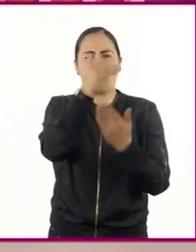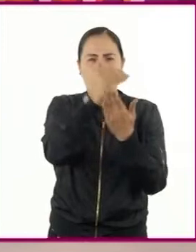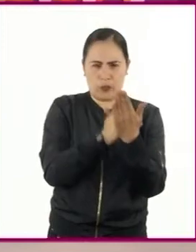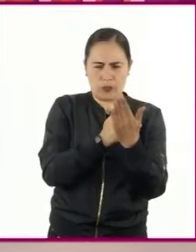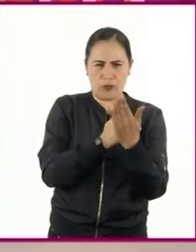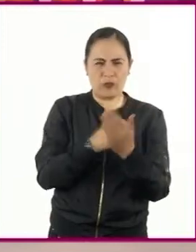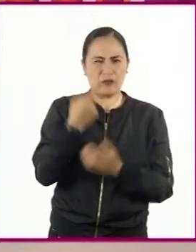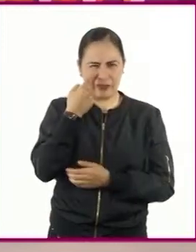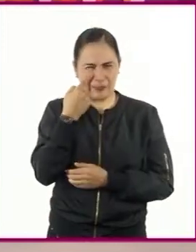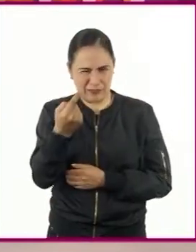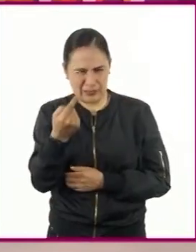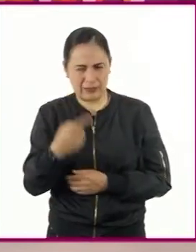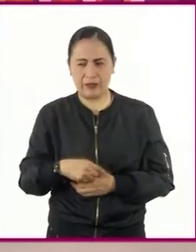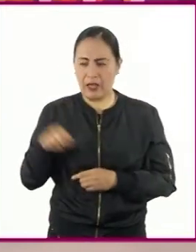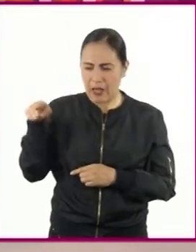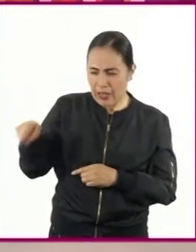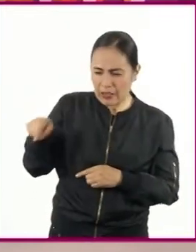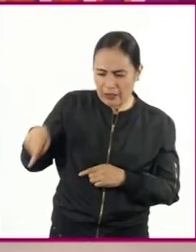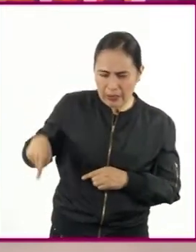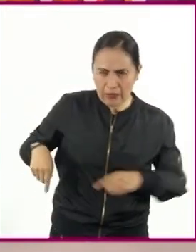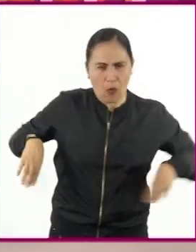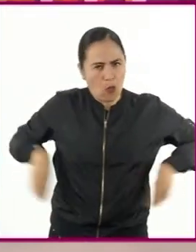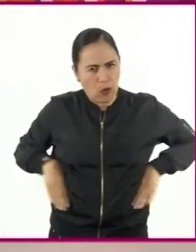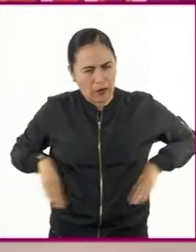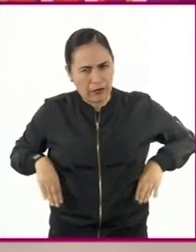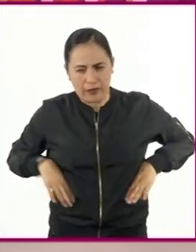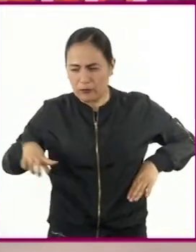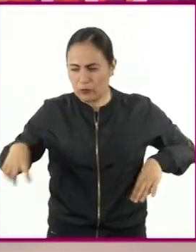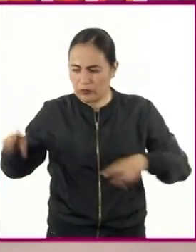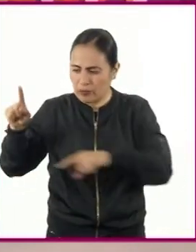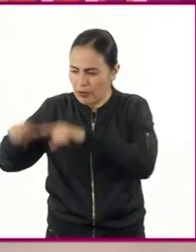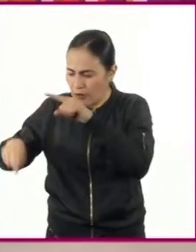señalamos y las características que aportan a cada organismo.